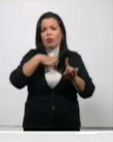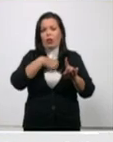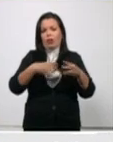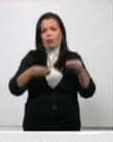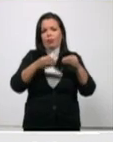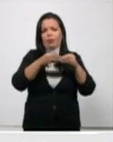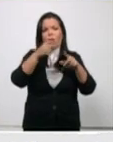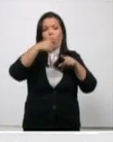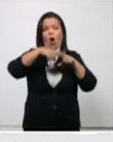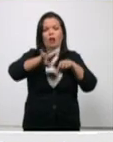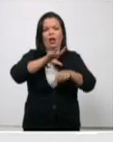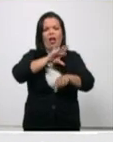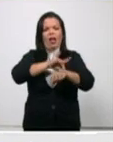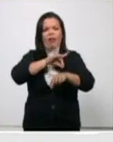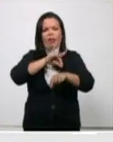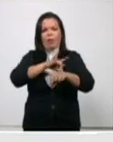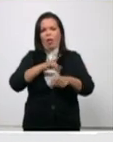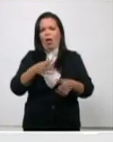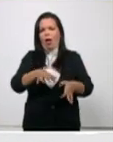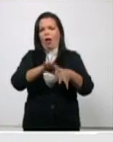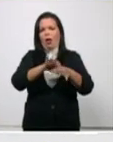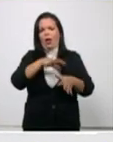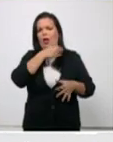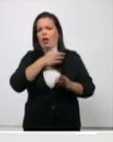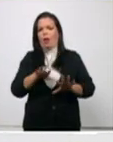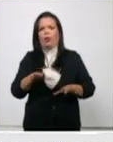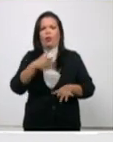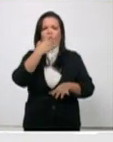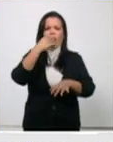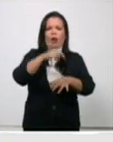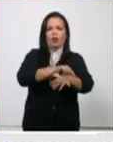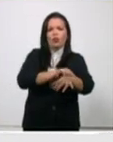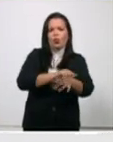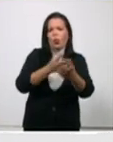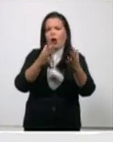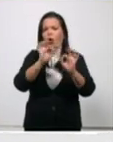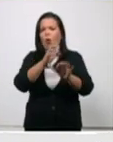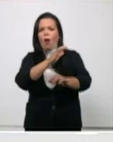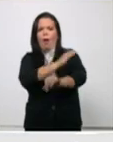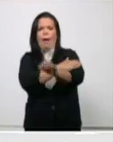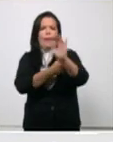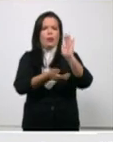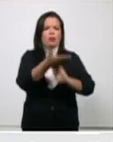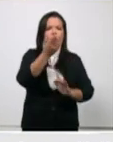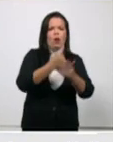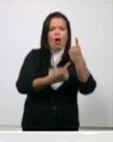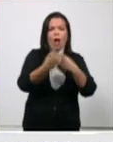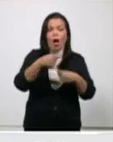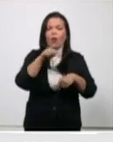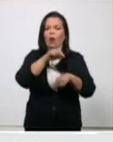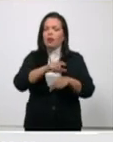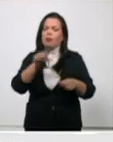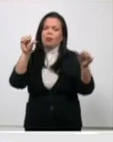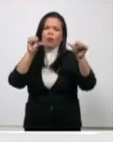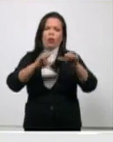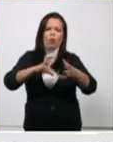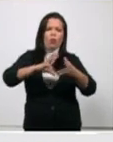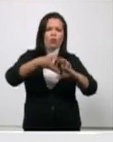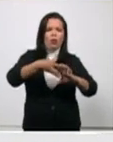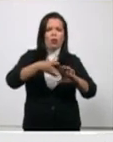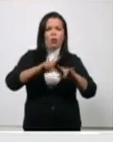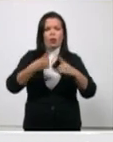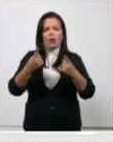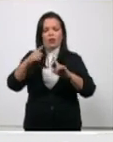mayor y lo digo porque todavía tenemos en nuestras terapias intensivas 72 pacientes ingresados